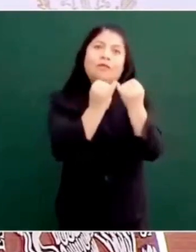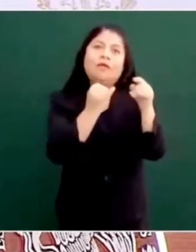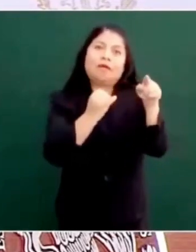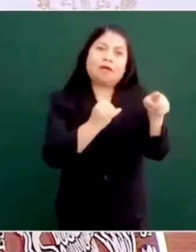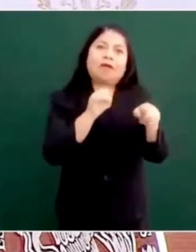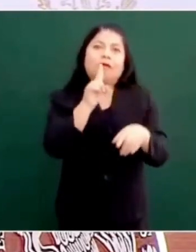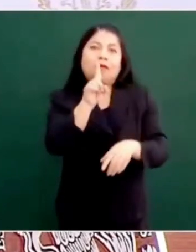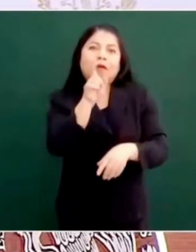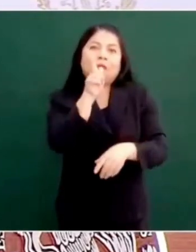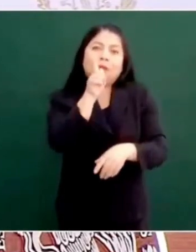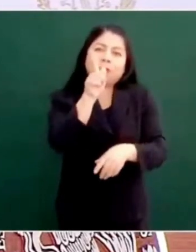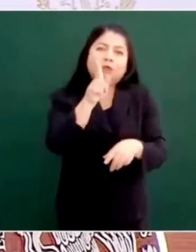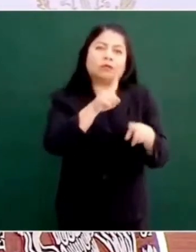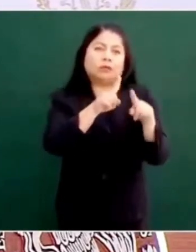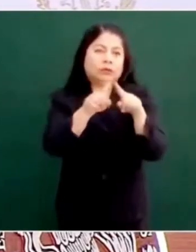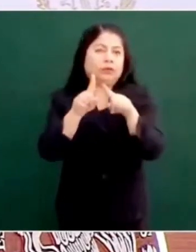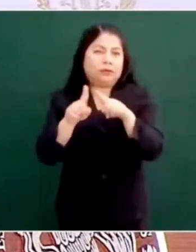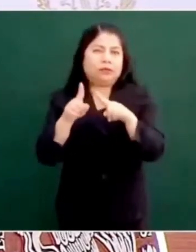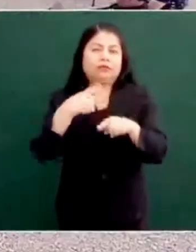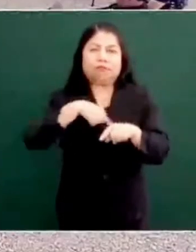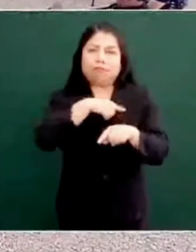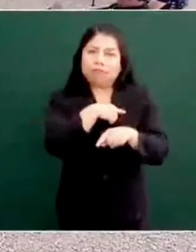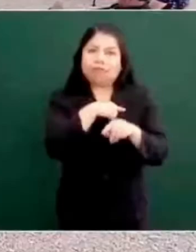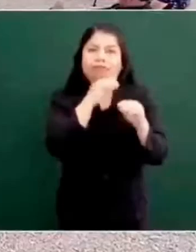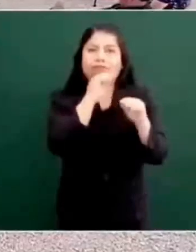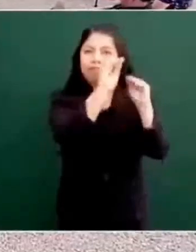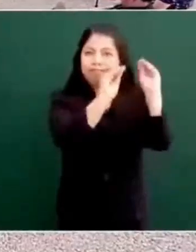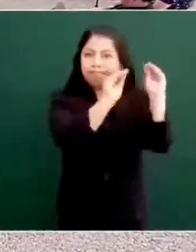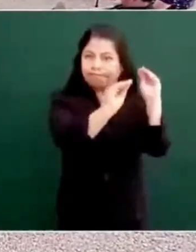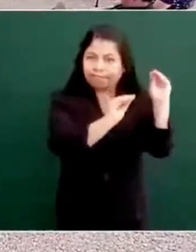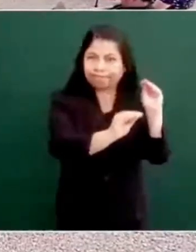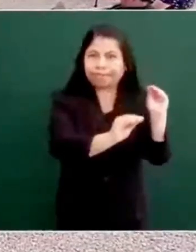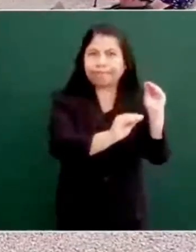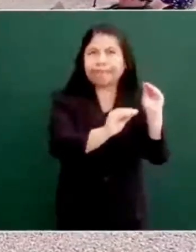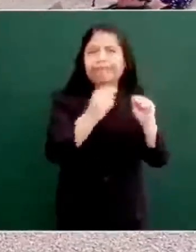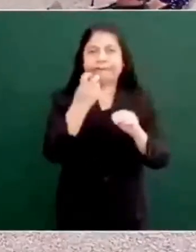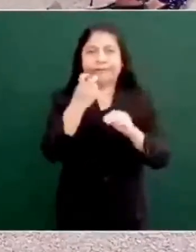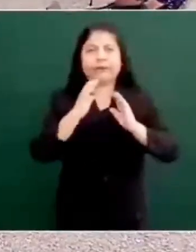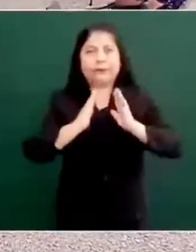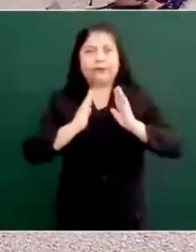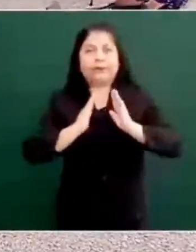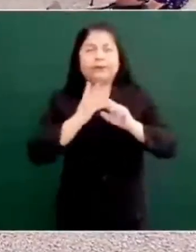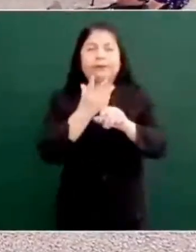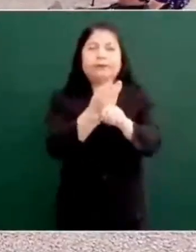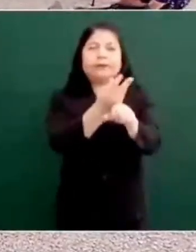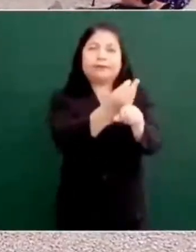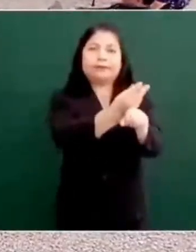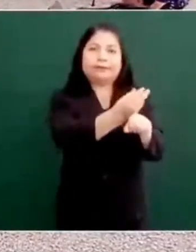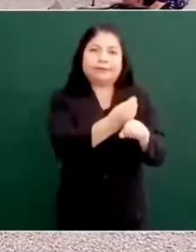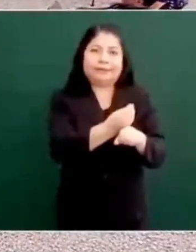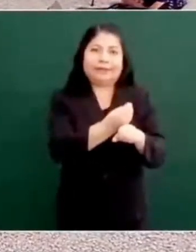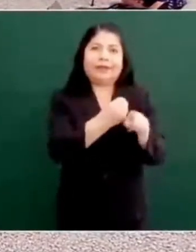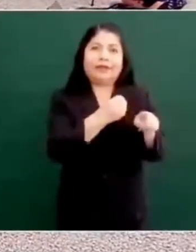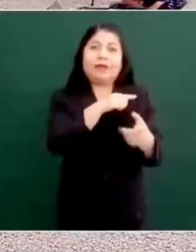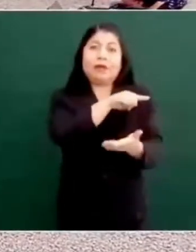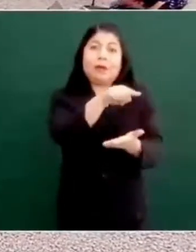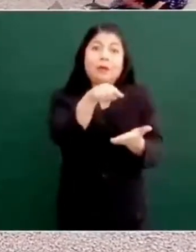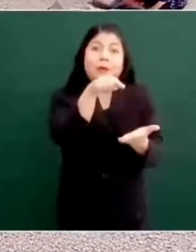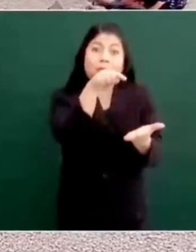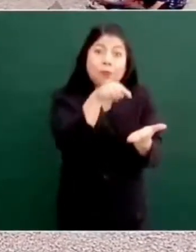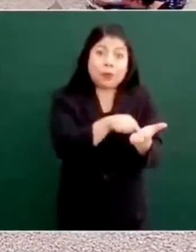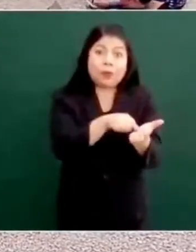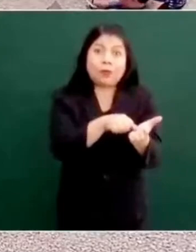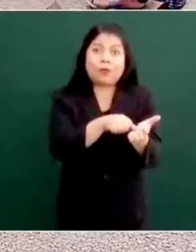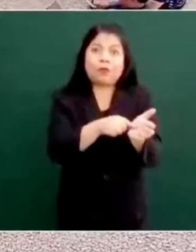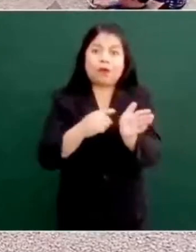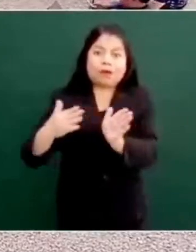llegue, lo que incluye el trabajo que está haciendo Sedena para hacer adecuar de mejor manera el camino de acceso